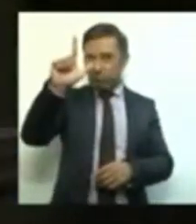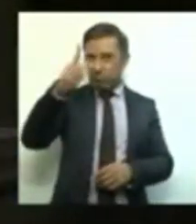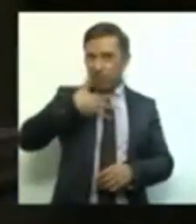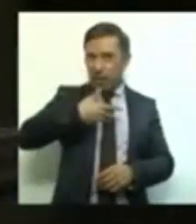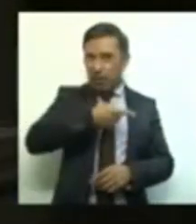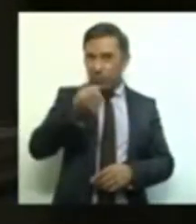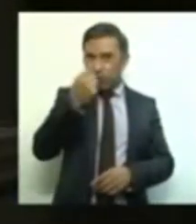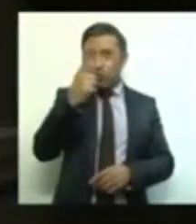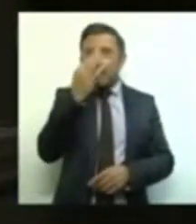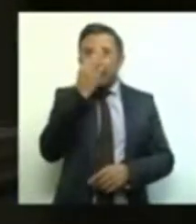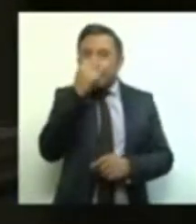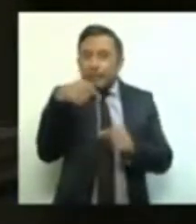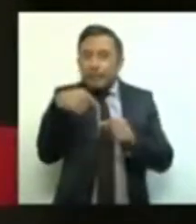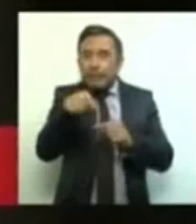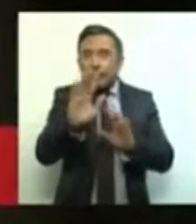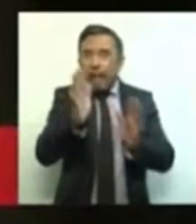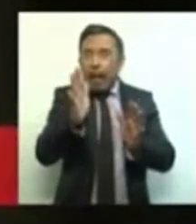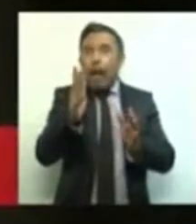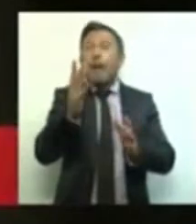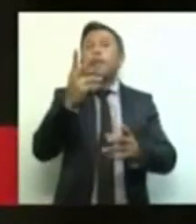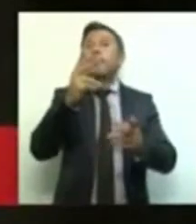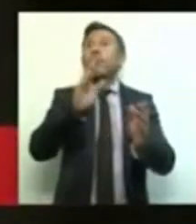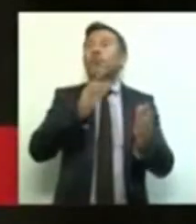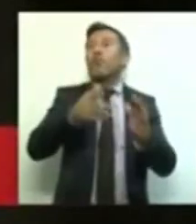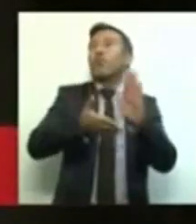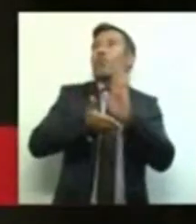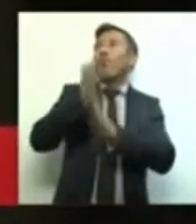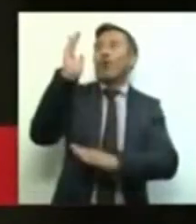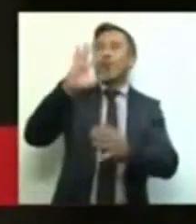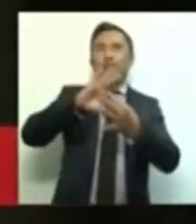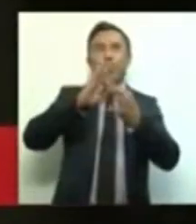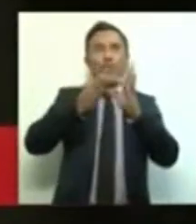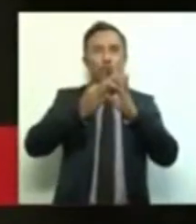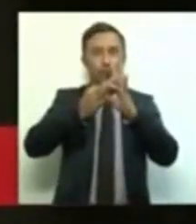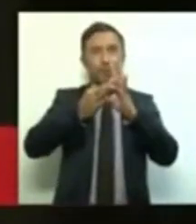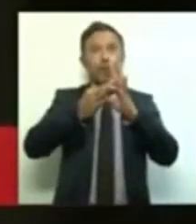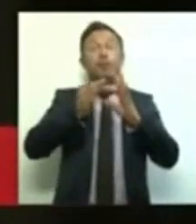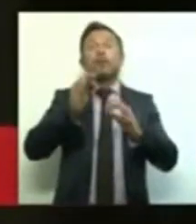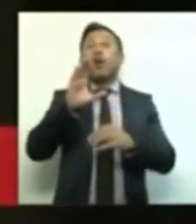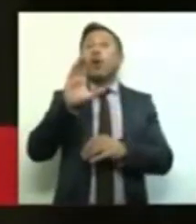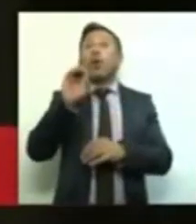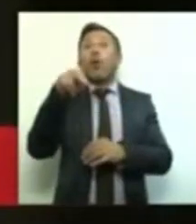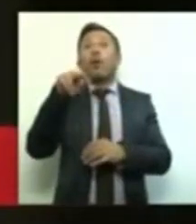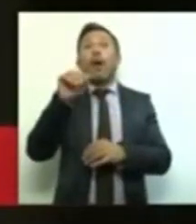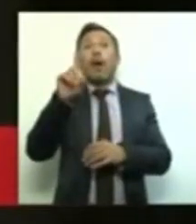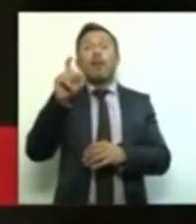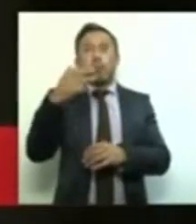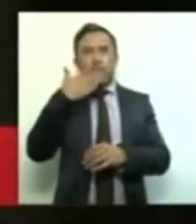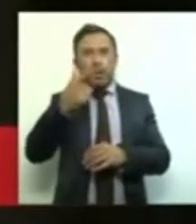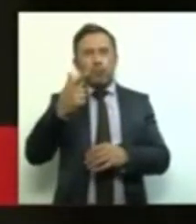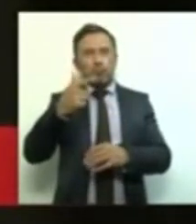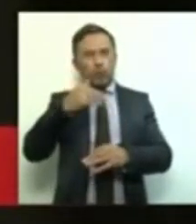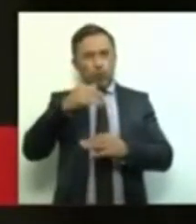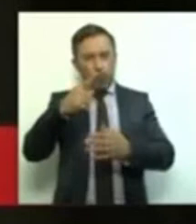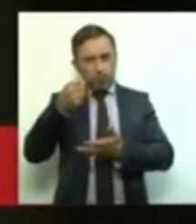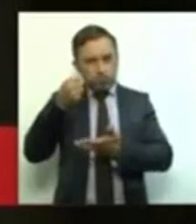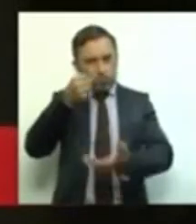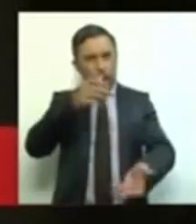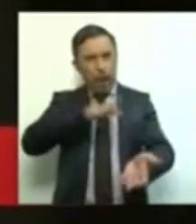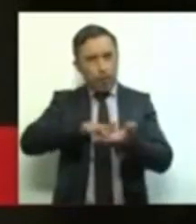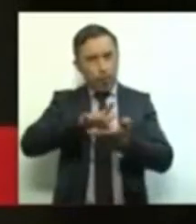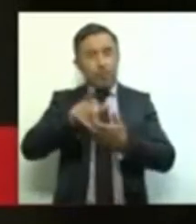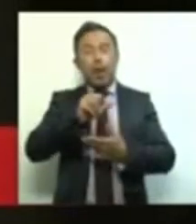de las olimpiadas. Sin embargo, la CONADE no ha mostrado interés en apoyar de forma integral y justa a nuestros